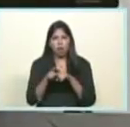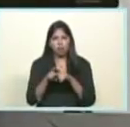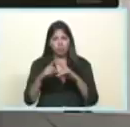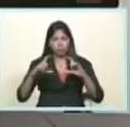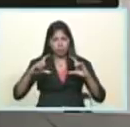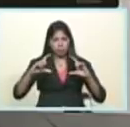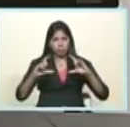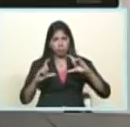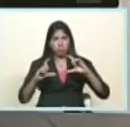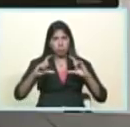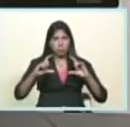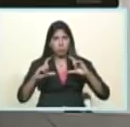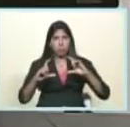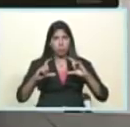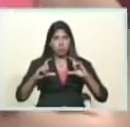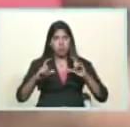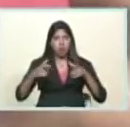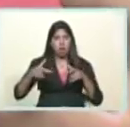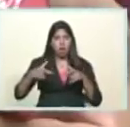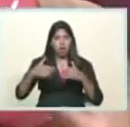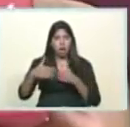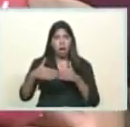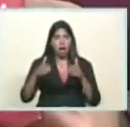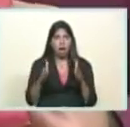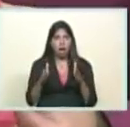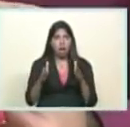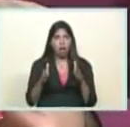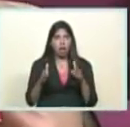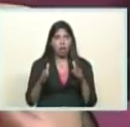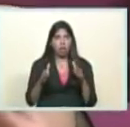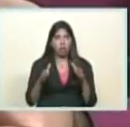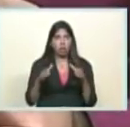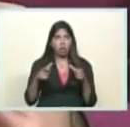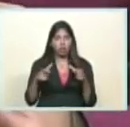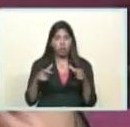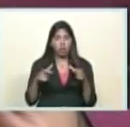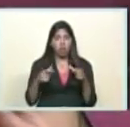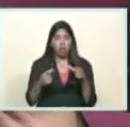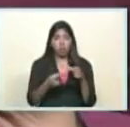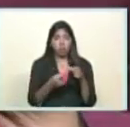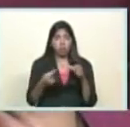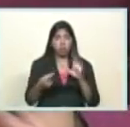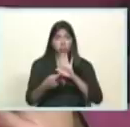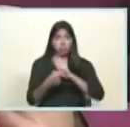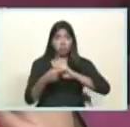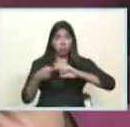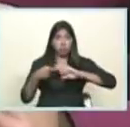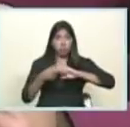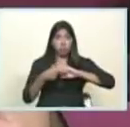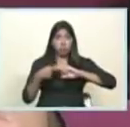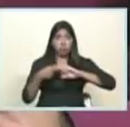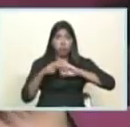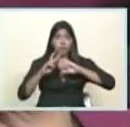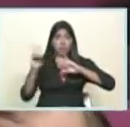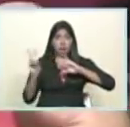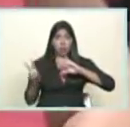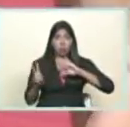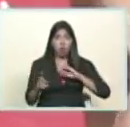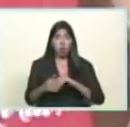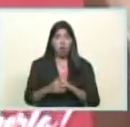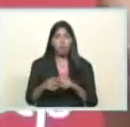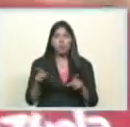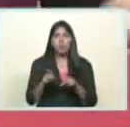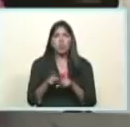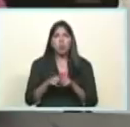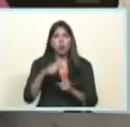caja de sueños en el centro venezuela el ser humano diría yo